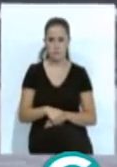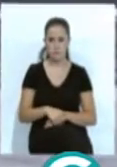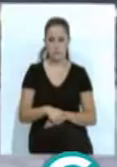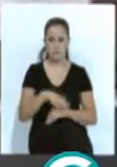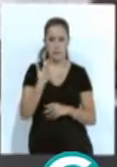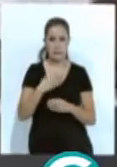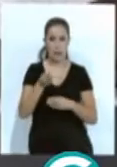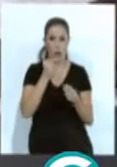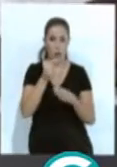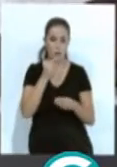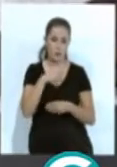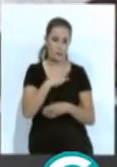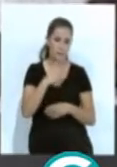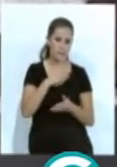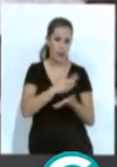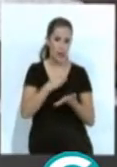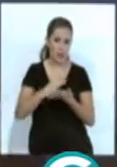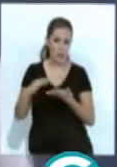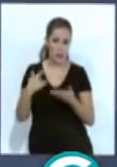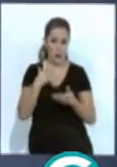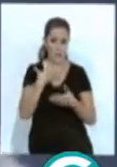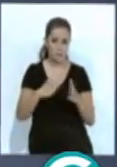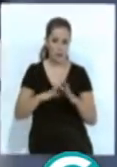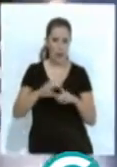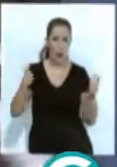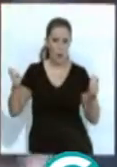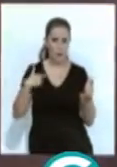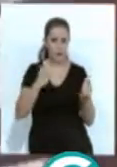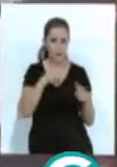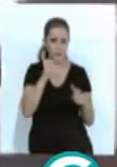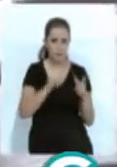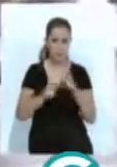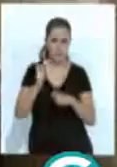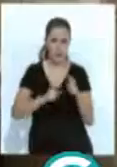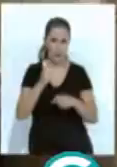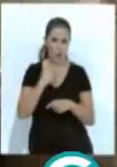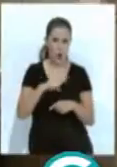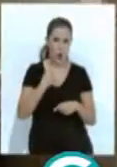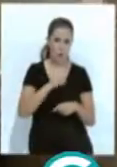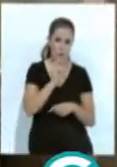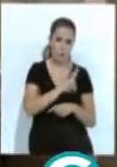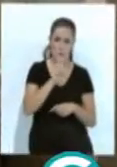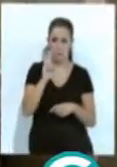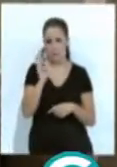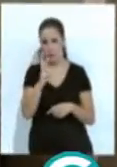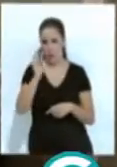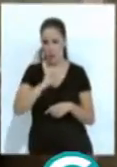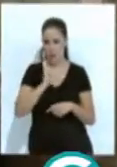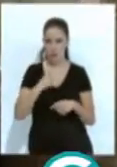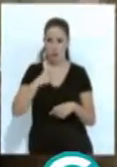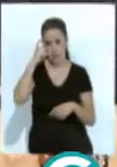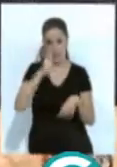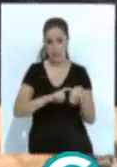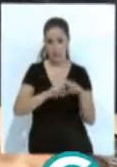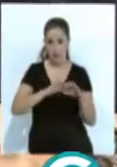El consumo de cannabis ha aumentado en la población joven entre el 2 y el 3% en el último año, según Conrado Montesinos, psiquiatra